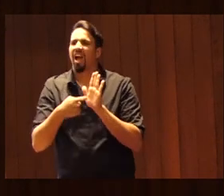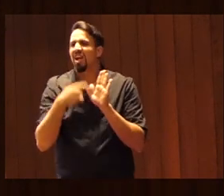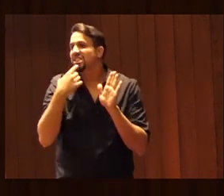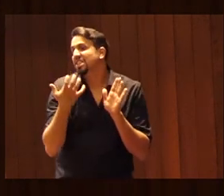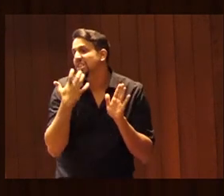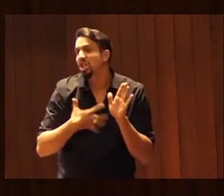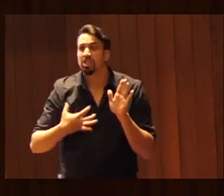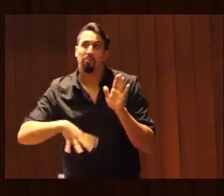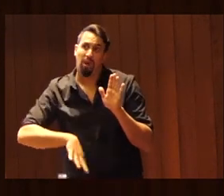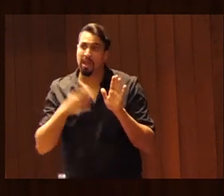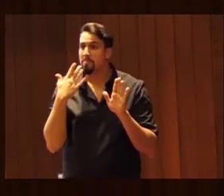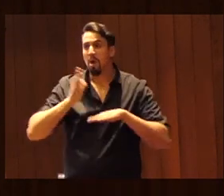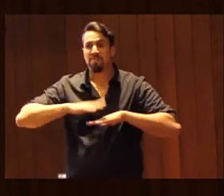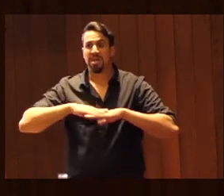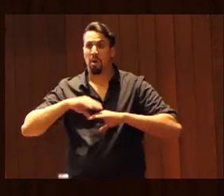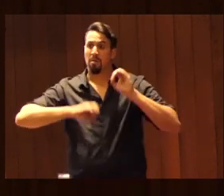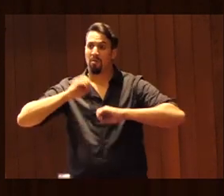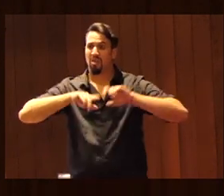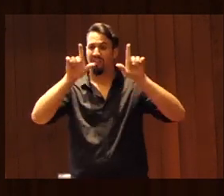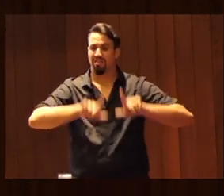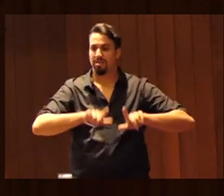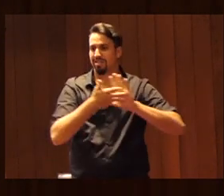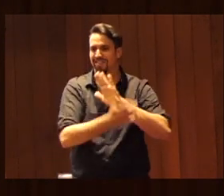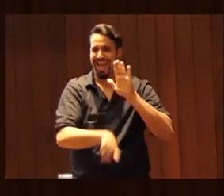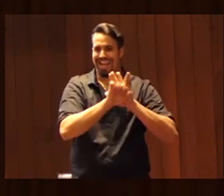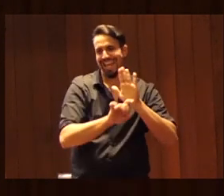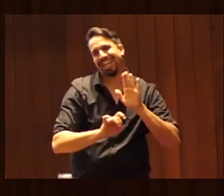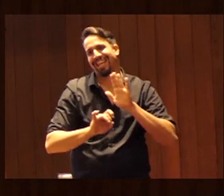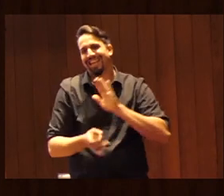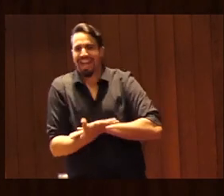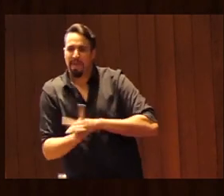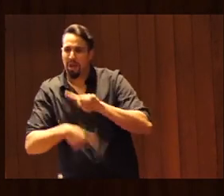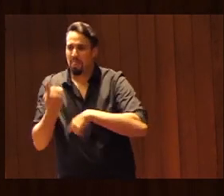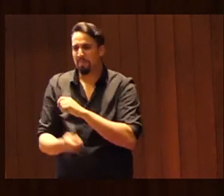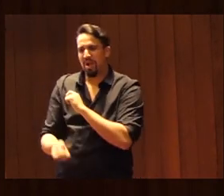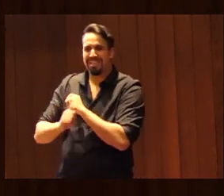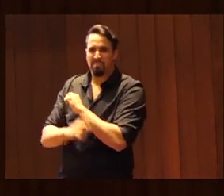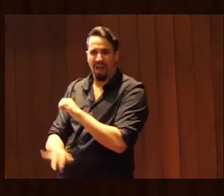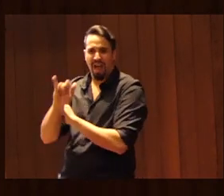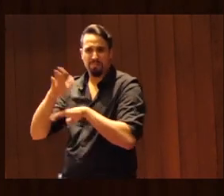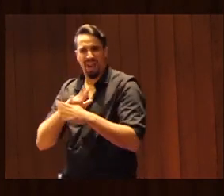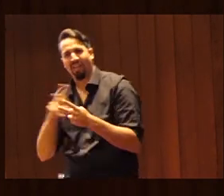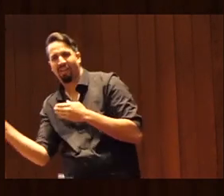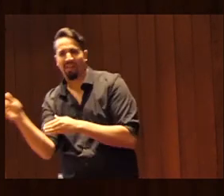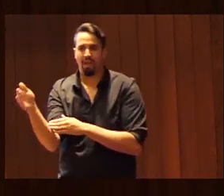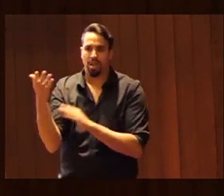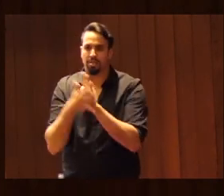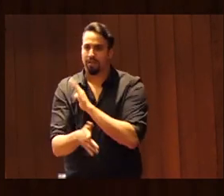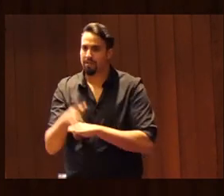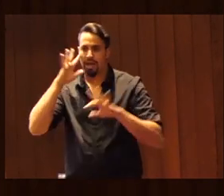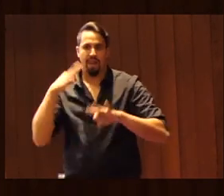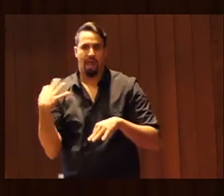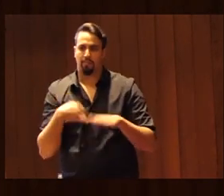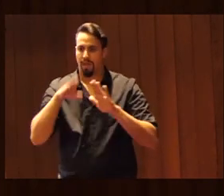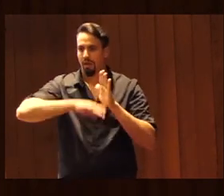la proporción de las licencias hecha la ley hecha la trampa o una cosa o la otra o establecer otro tipo de mecanismos para fomentar la